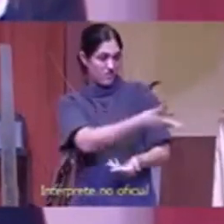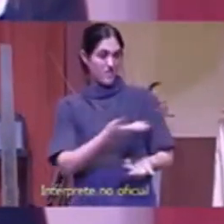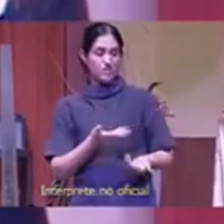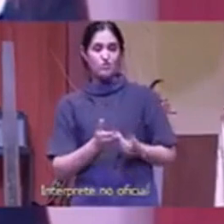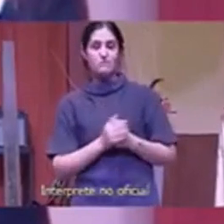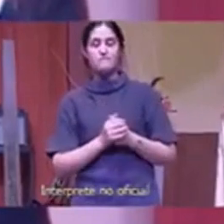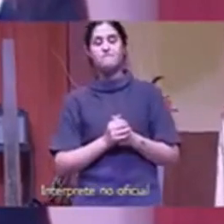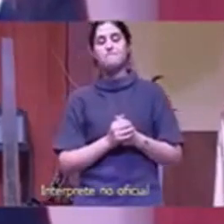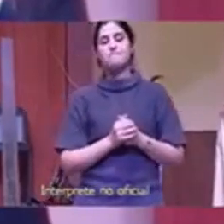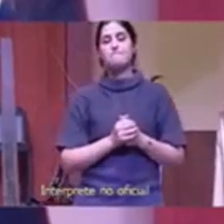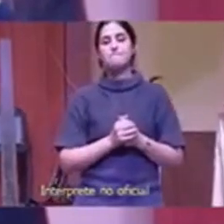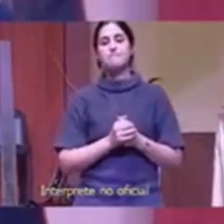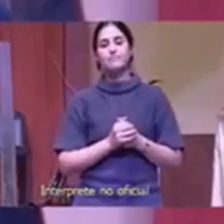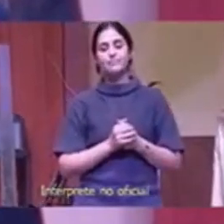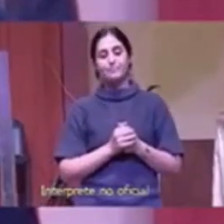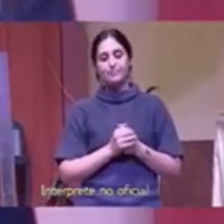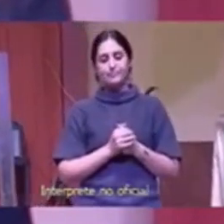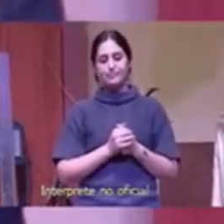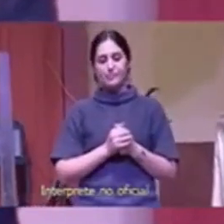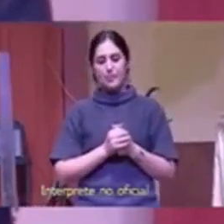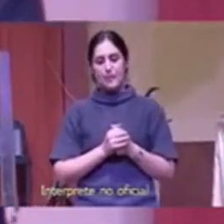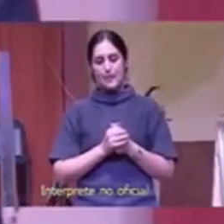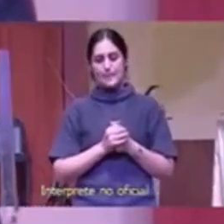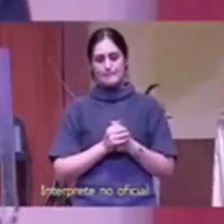me alegra mucho